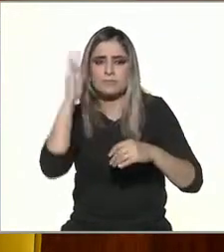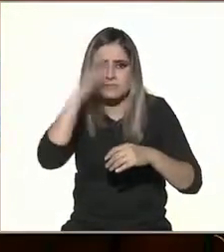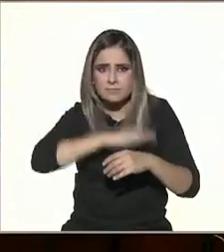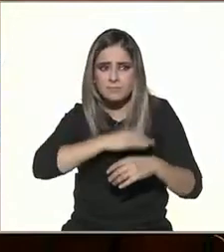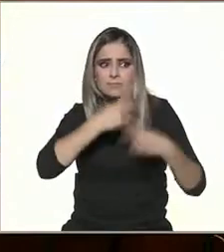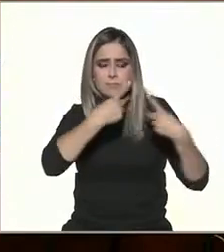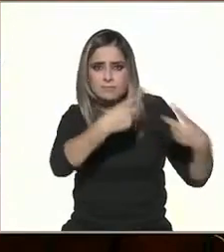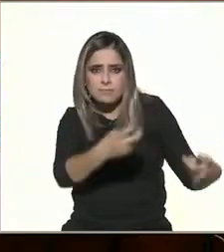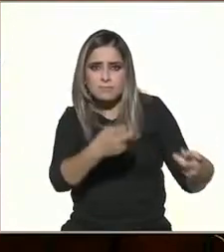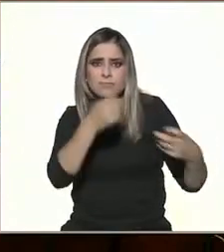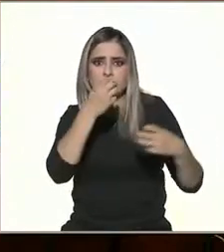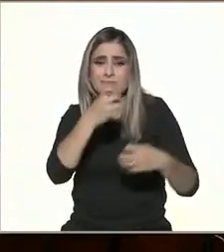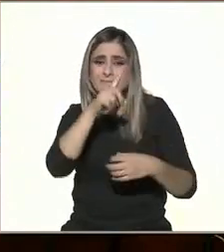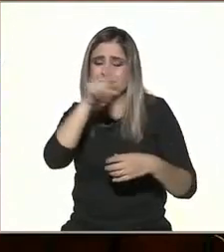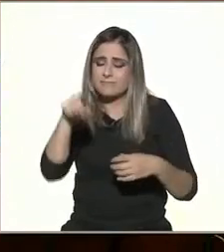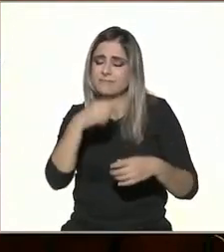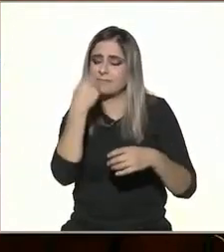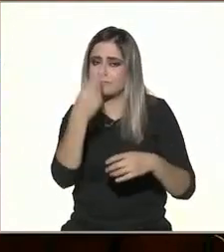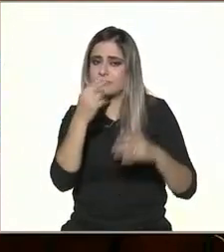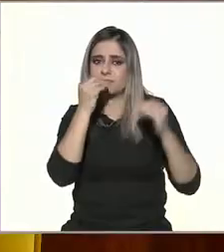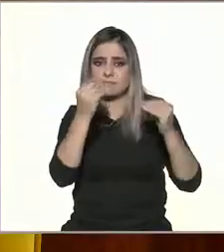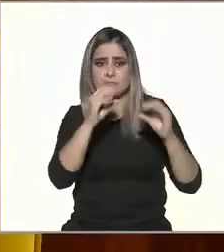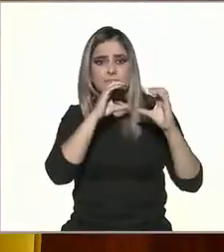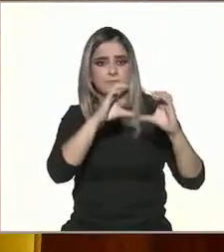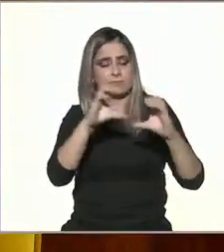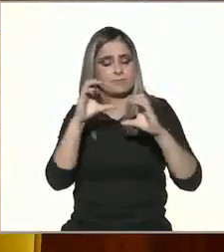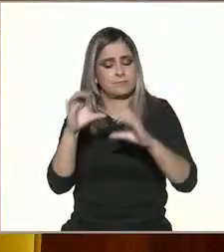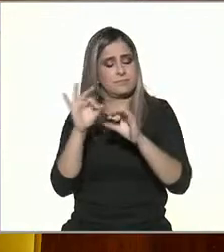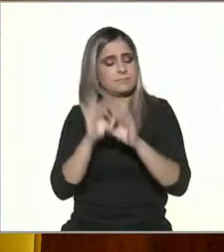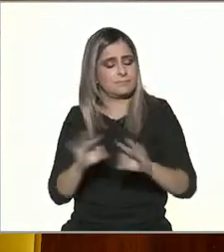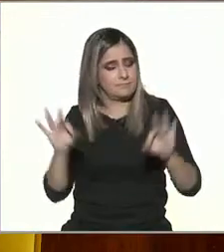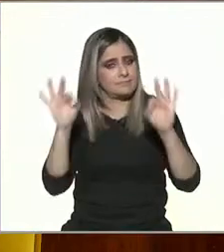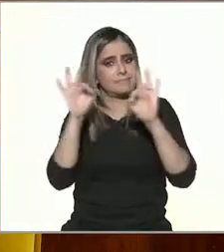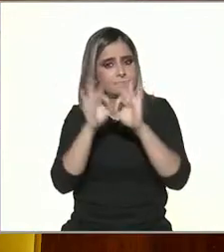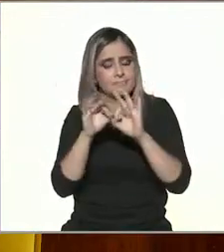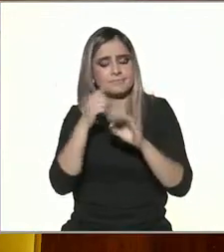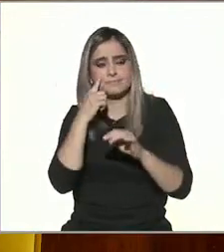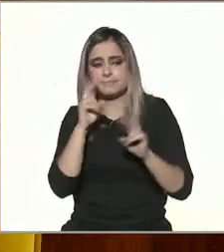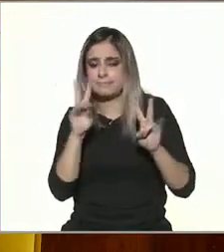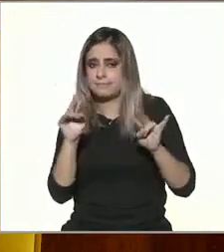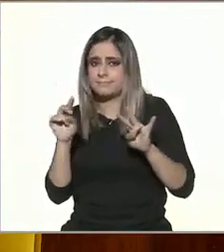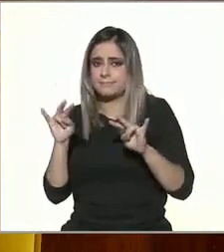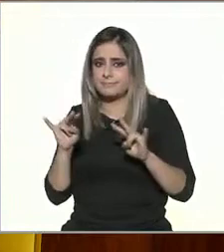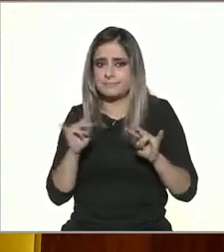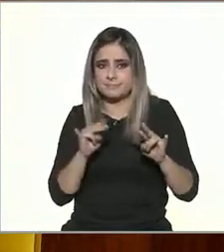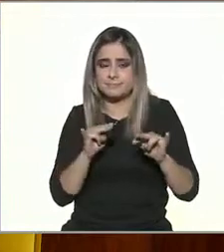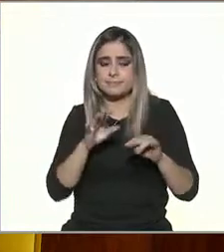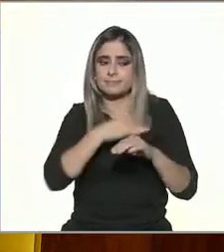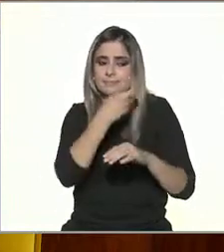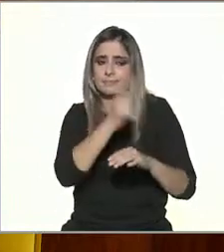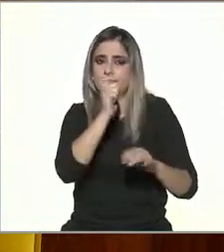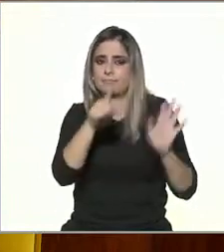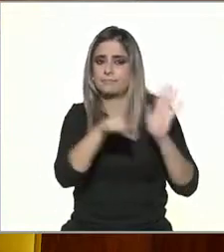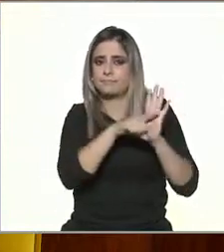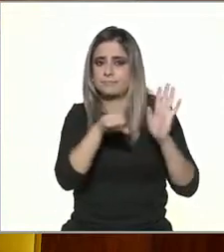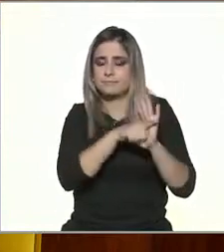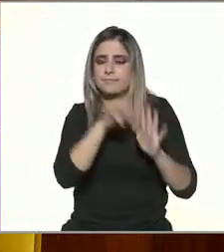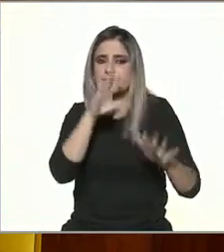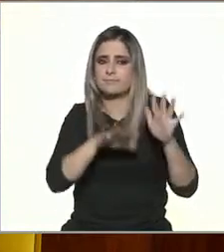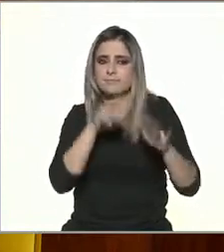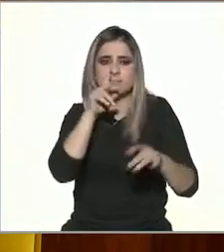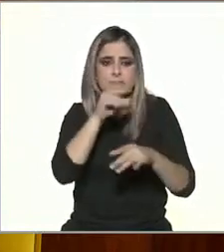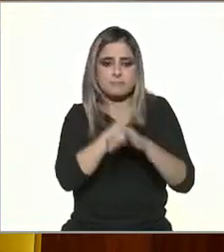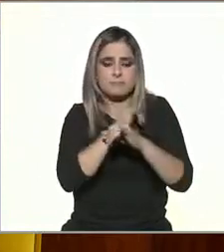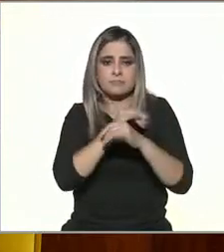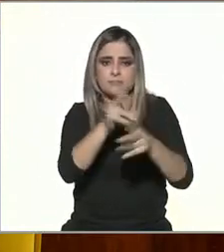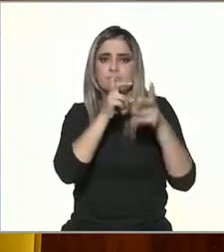sí es un tema que también es importante medir para ver los impactos negativos de este tipo de